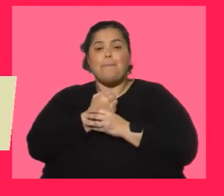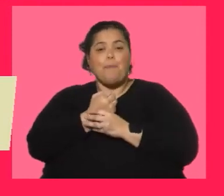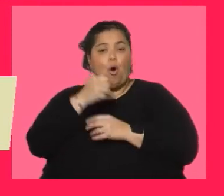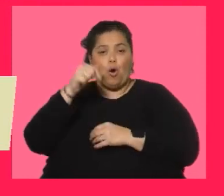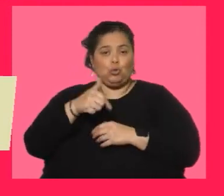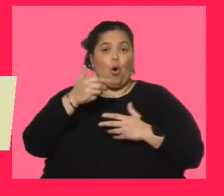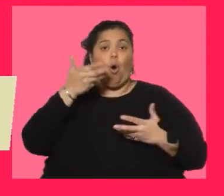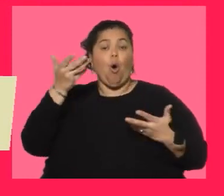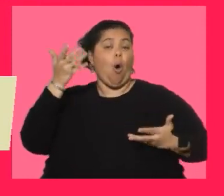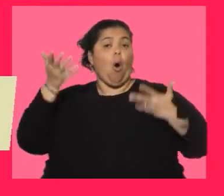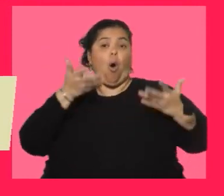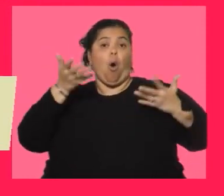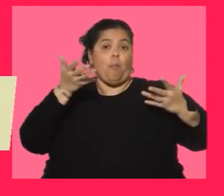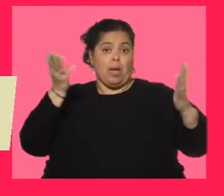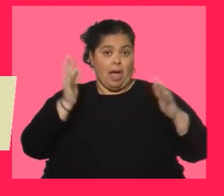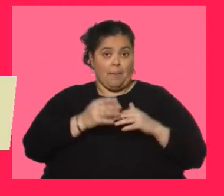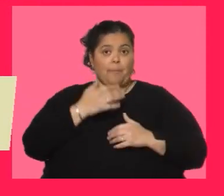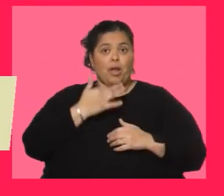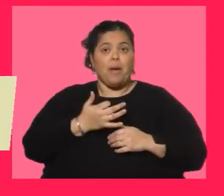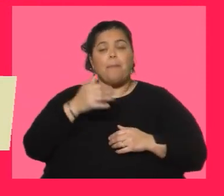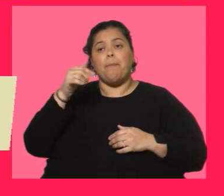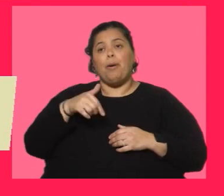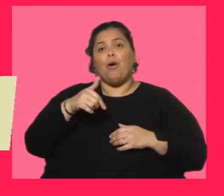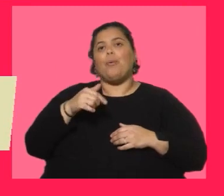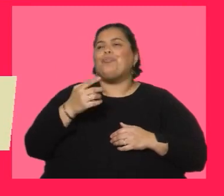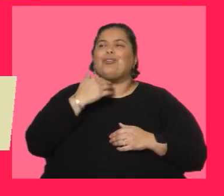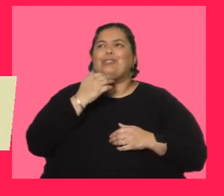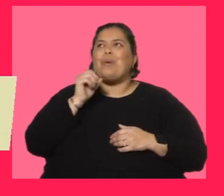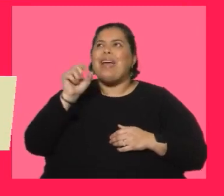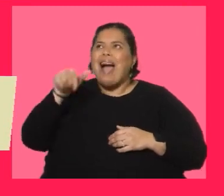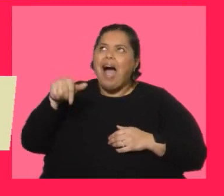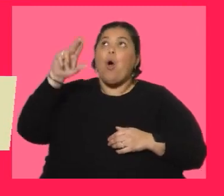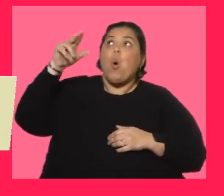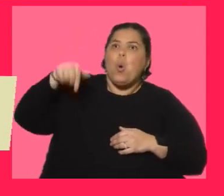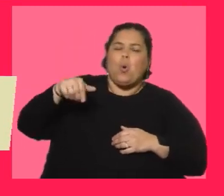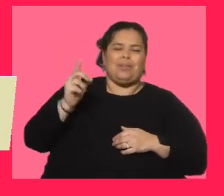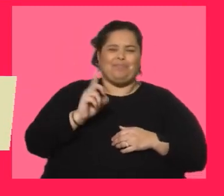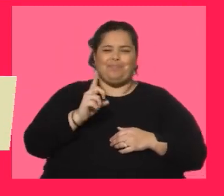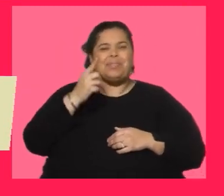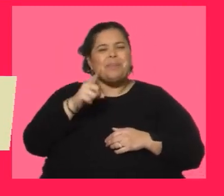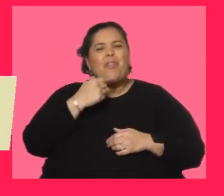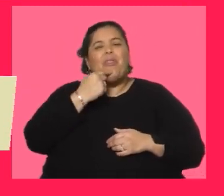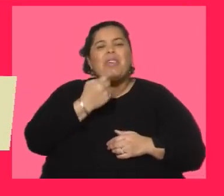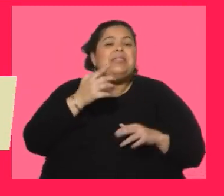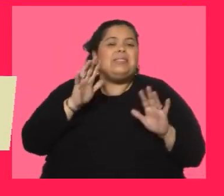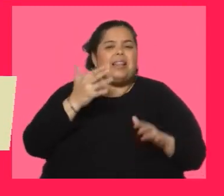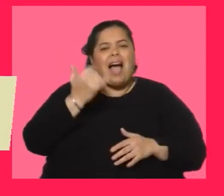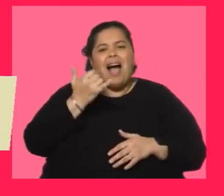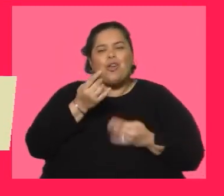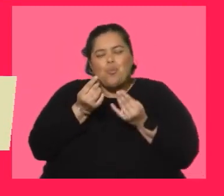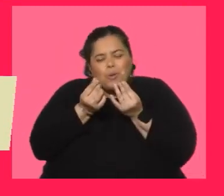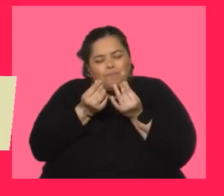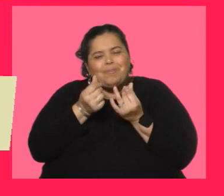yo no sé si podés decir, bueno, esta voz es uruguaya, no, pero dicen que hay un timbre de América